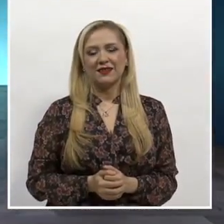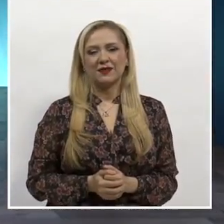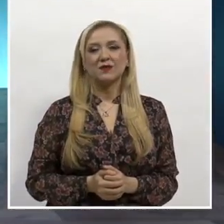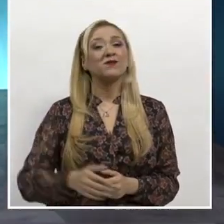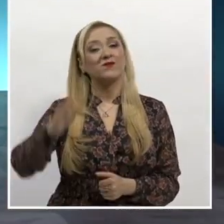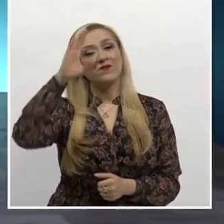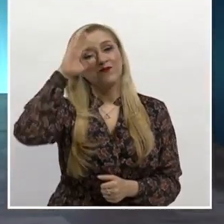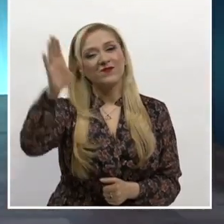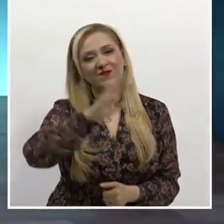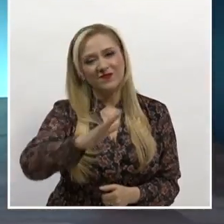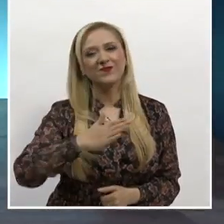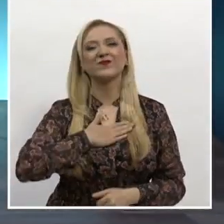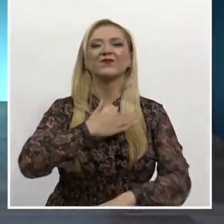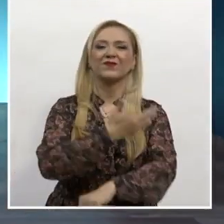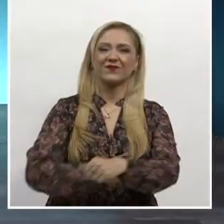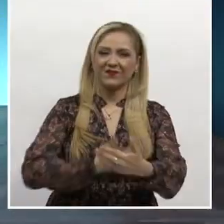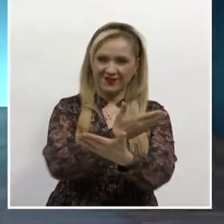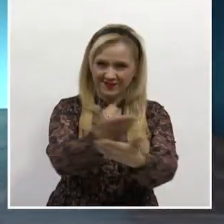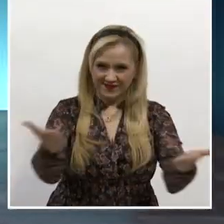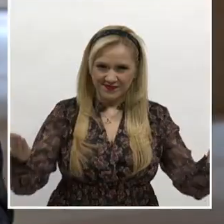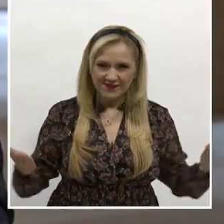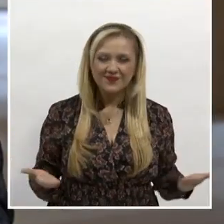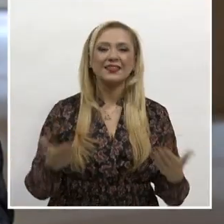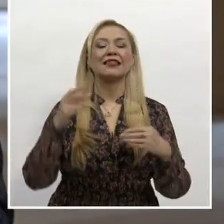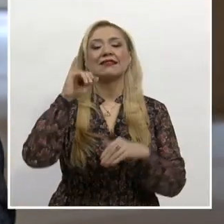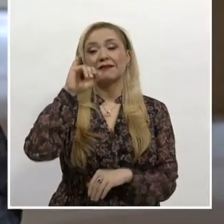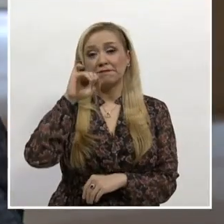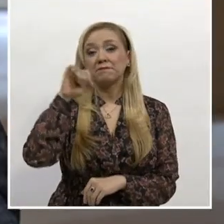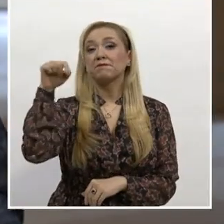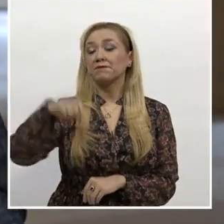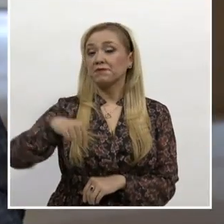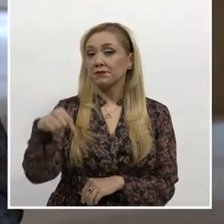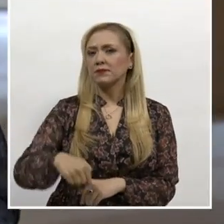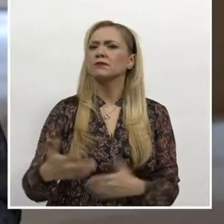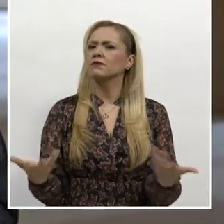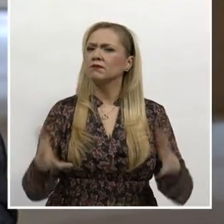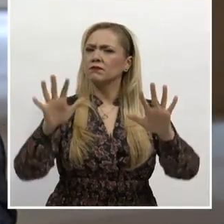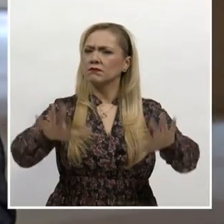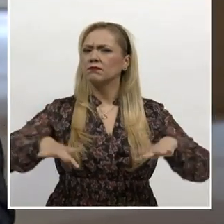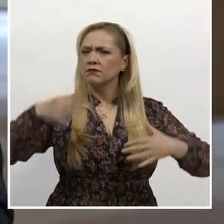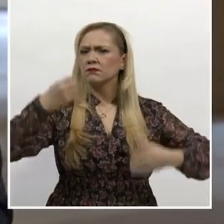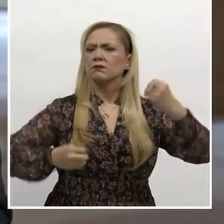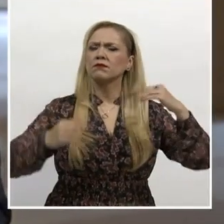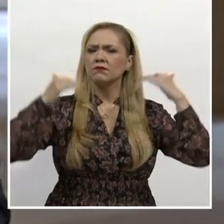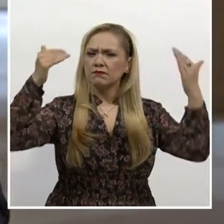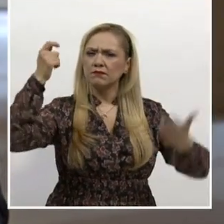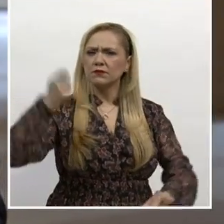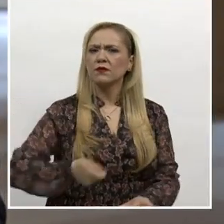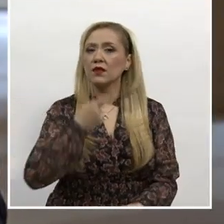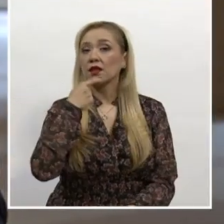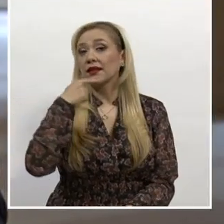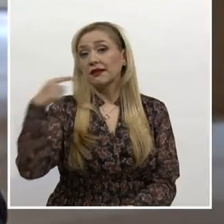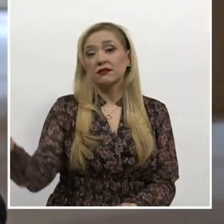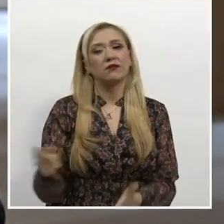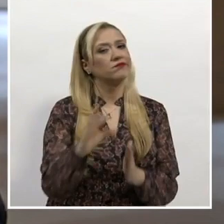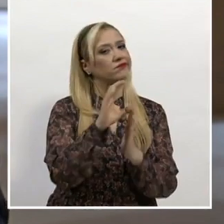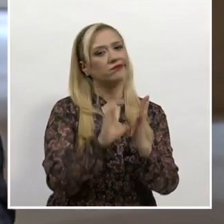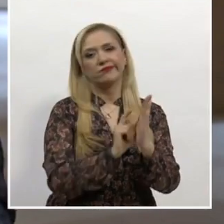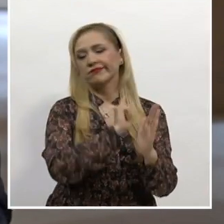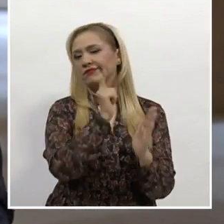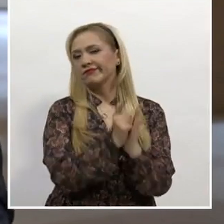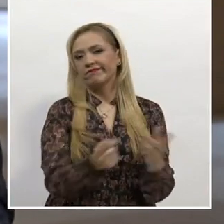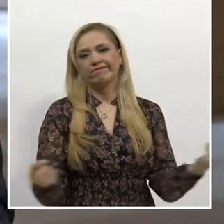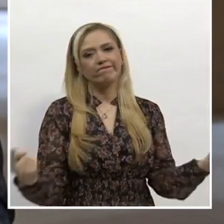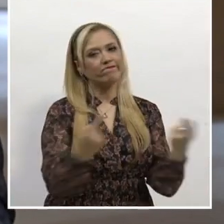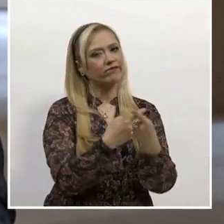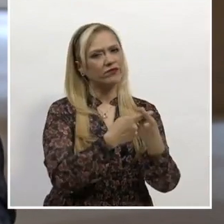¿Qué tal, Laura? Buenas tardes. Buenas tardes a las personas que siguen esta transmisión. El Pleno de la Suprema Corte de Justicia declaró la inconstitucionalidad